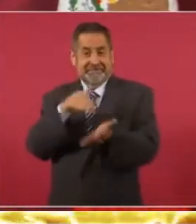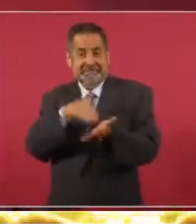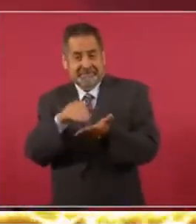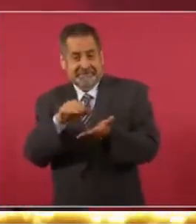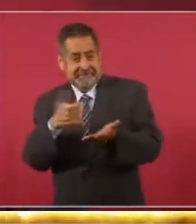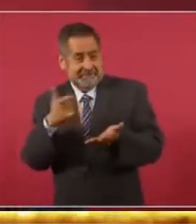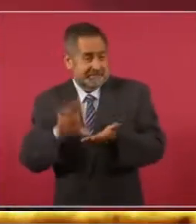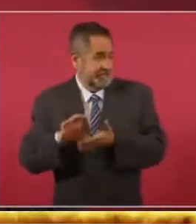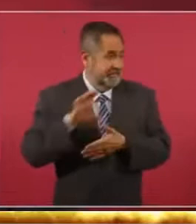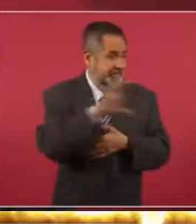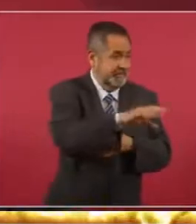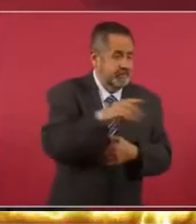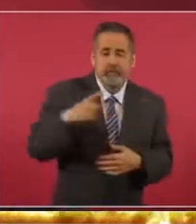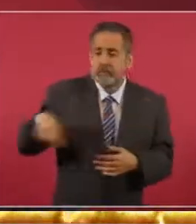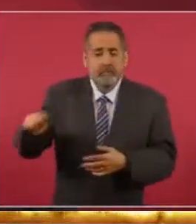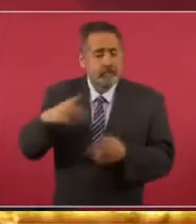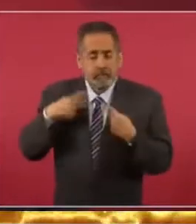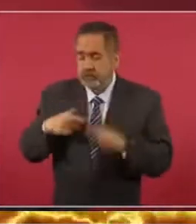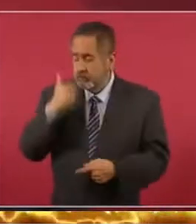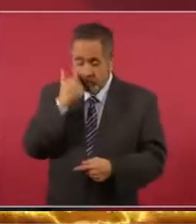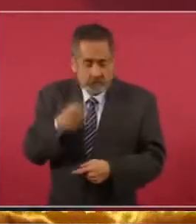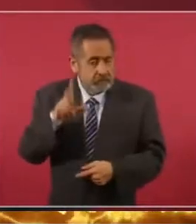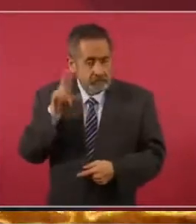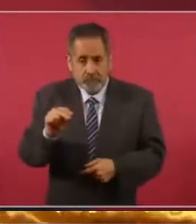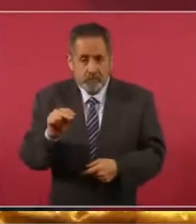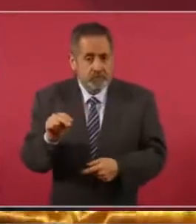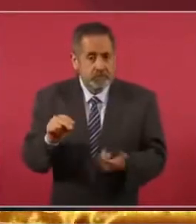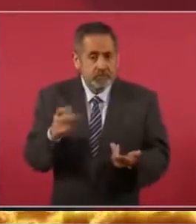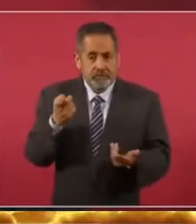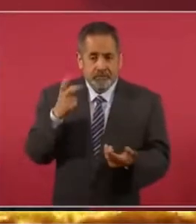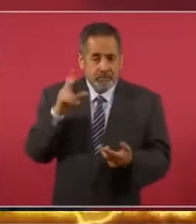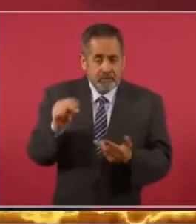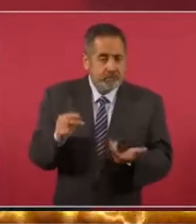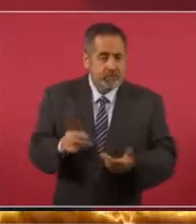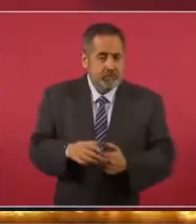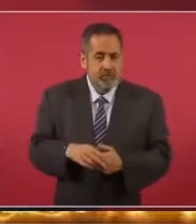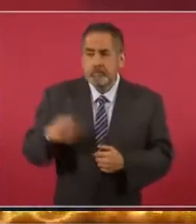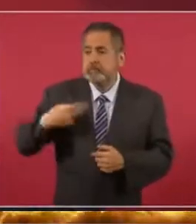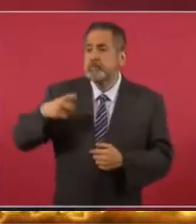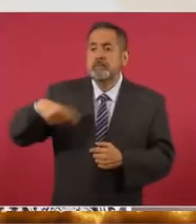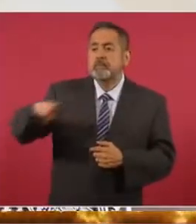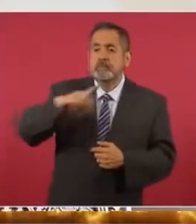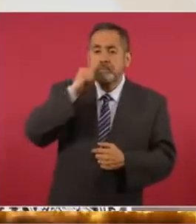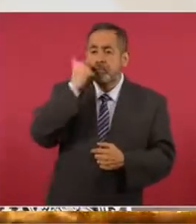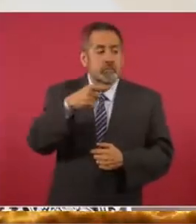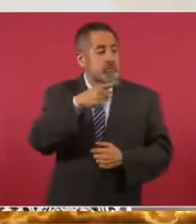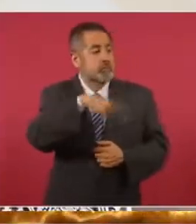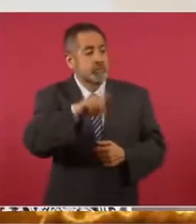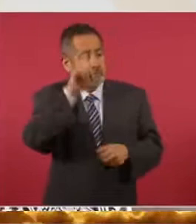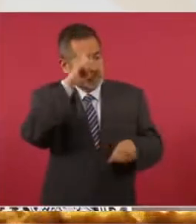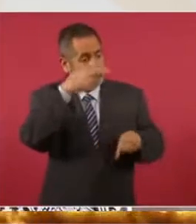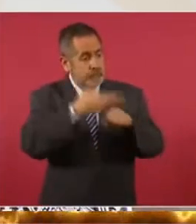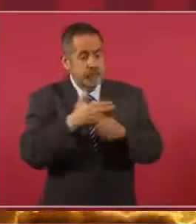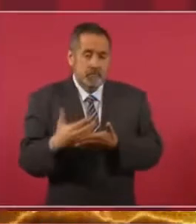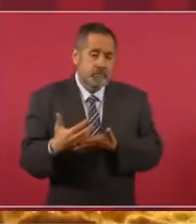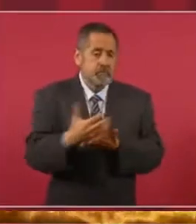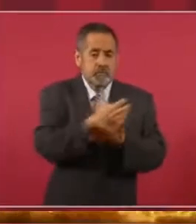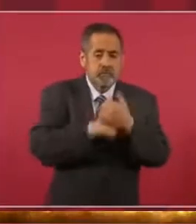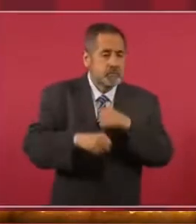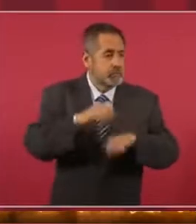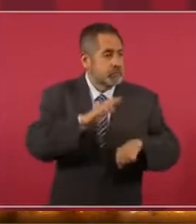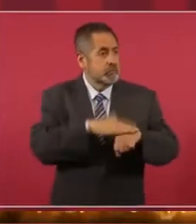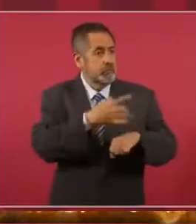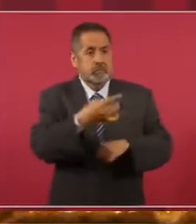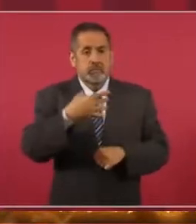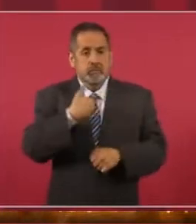en elecciones. Y la gente no quiere que los consejeros ganen más que el